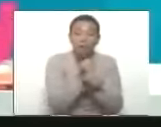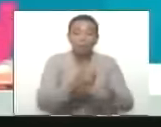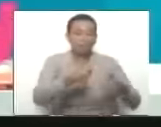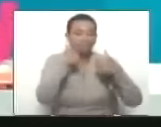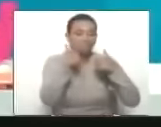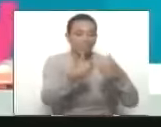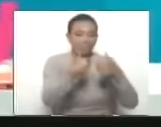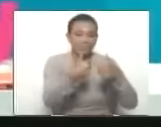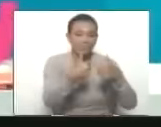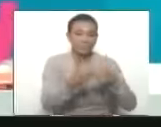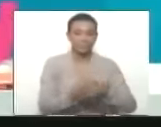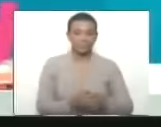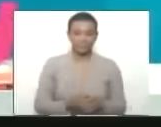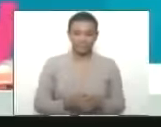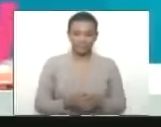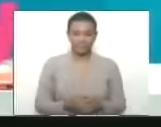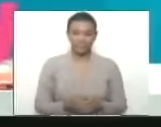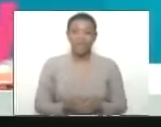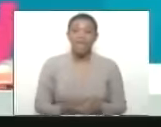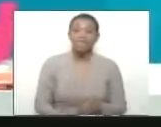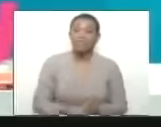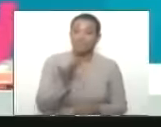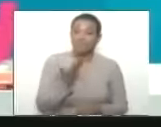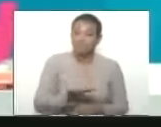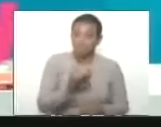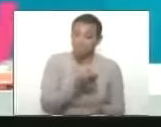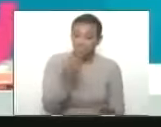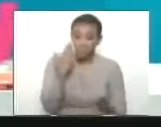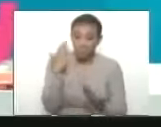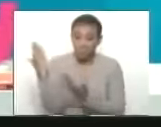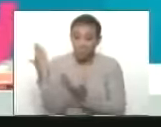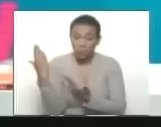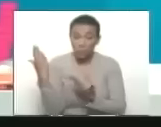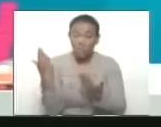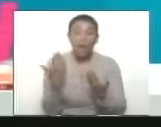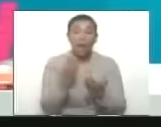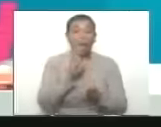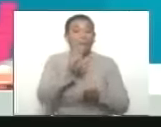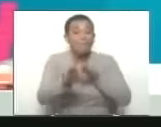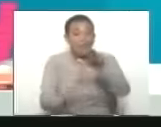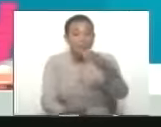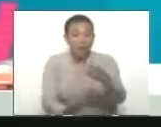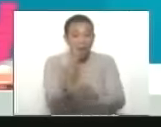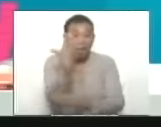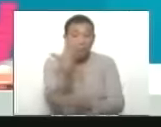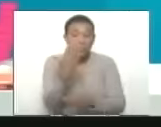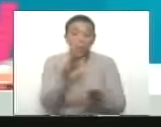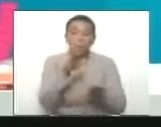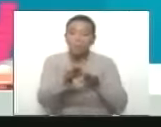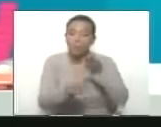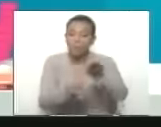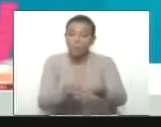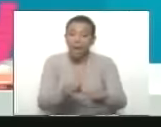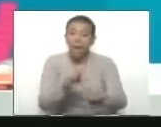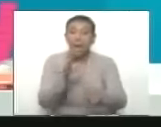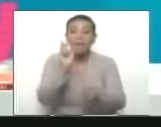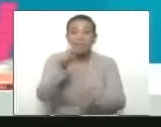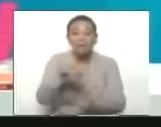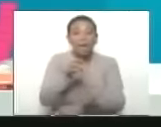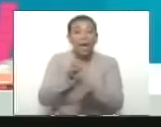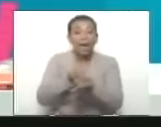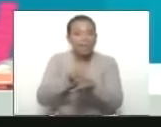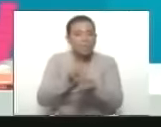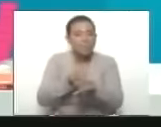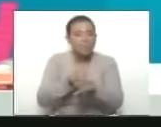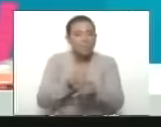Correcto. Así que es muy importante estos primeros pasos, ¿eh? Tengo algunos anuncios, fíjense ustedes,